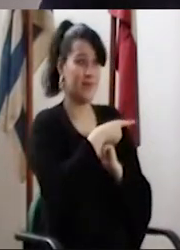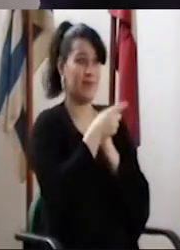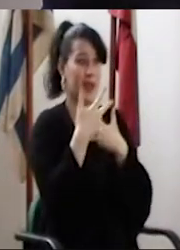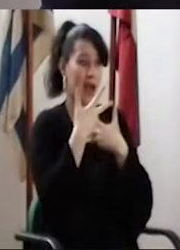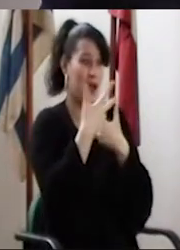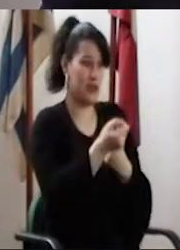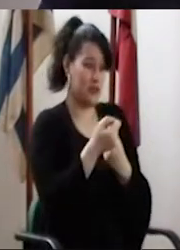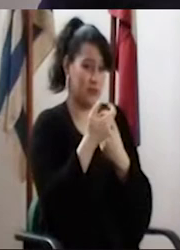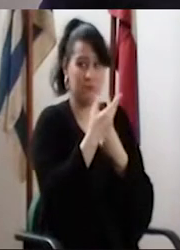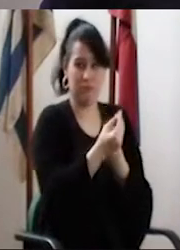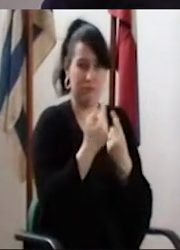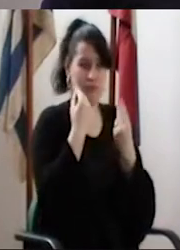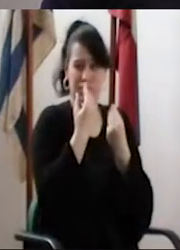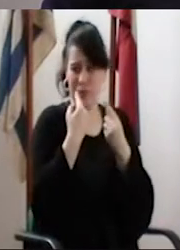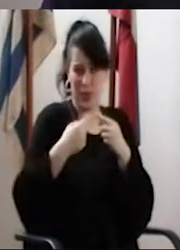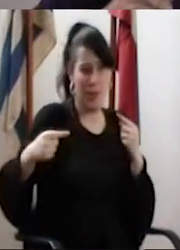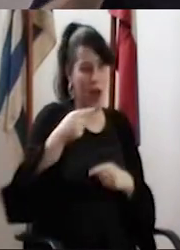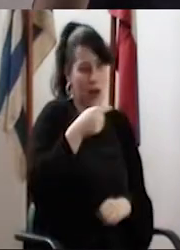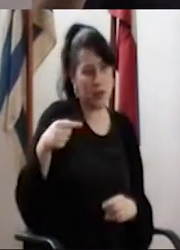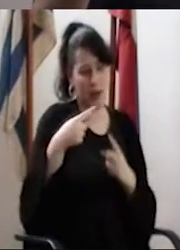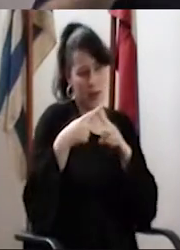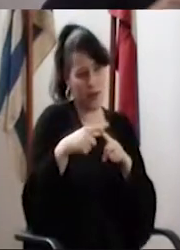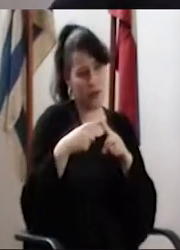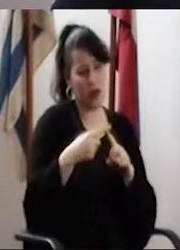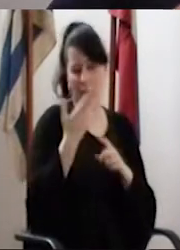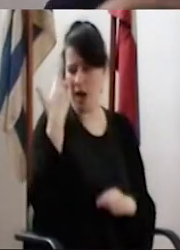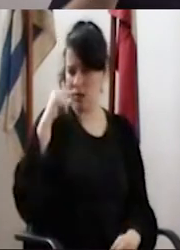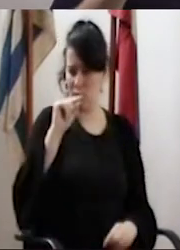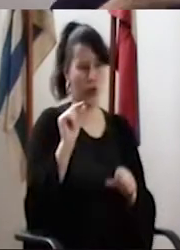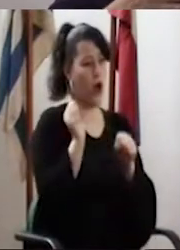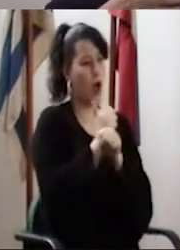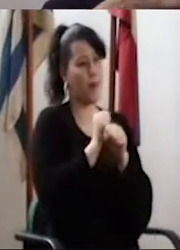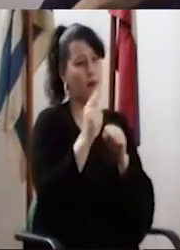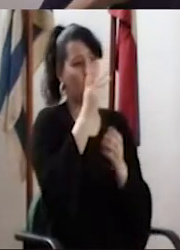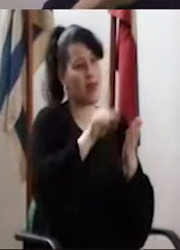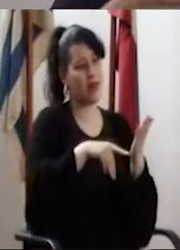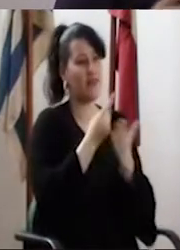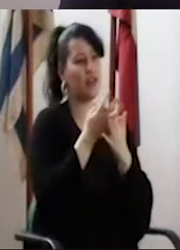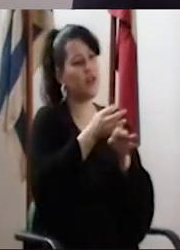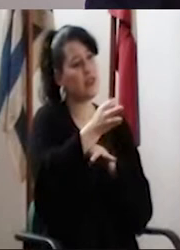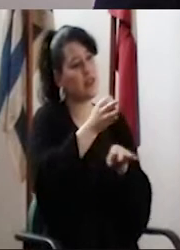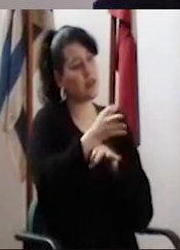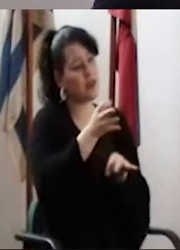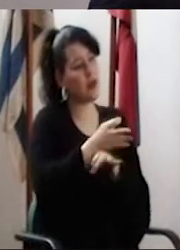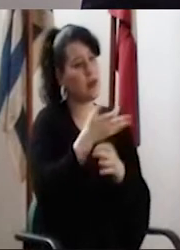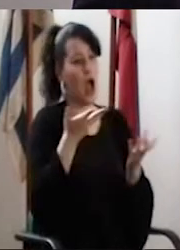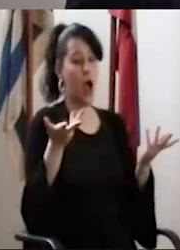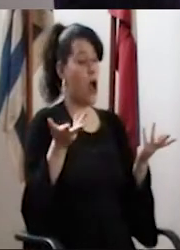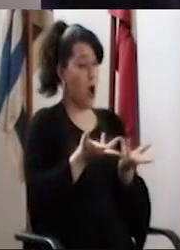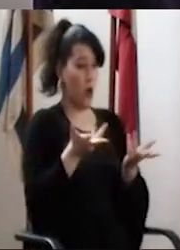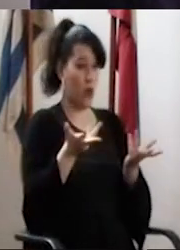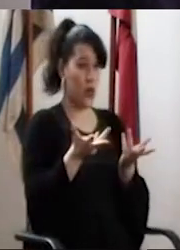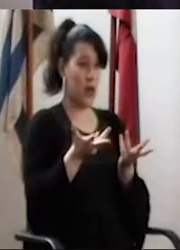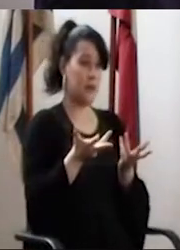es este. Ha llevado varias semanas. Ahora, recientemente, por ejemplo, el CDC aprobó una definición de enseñanza